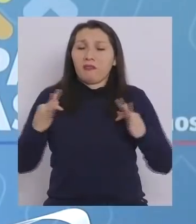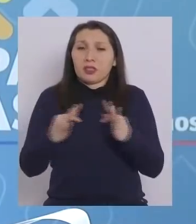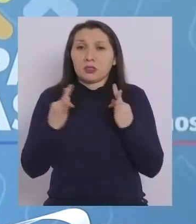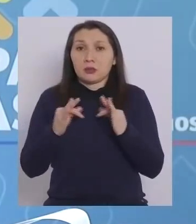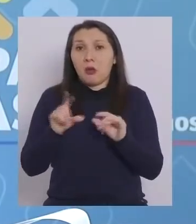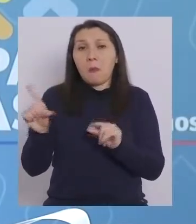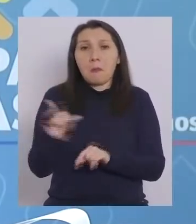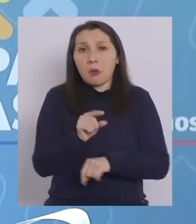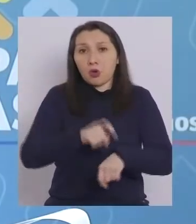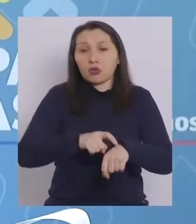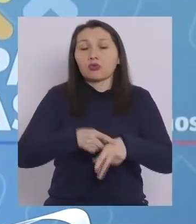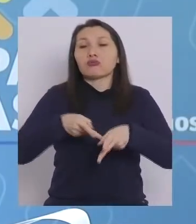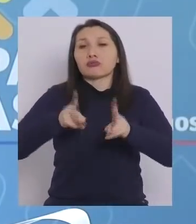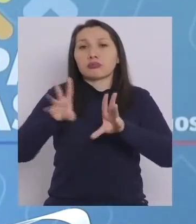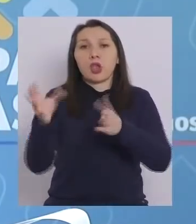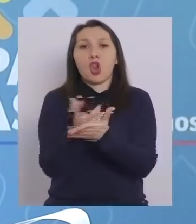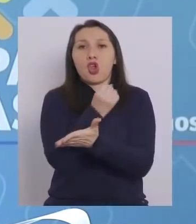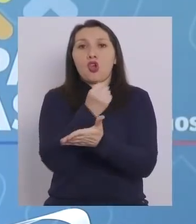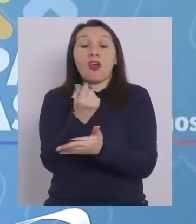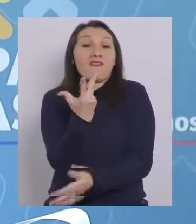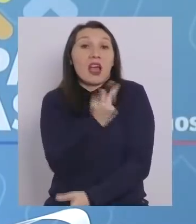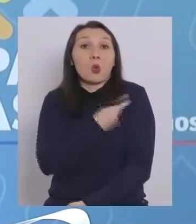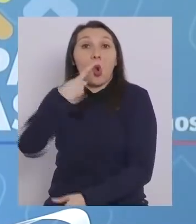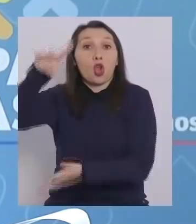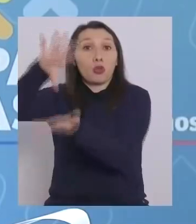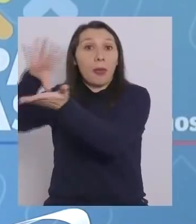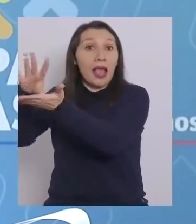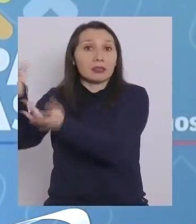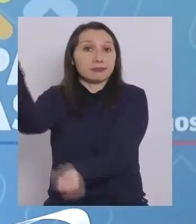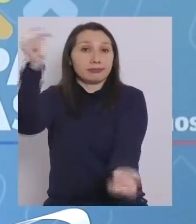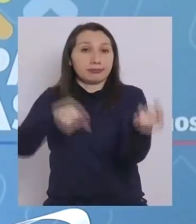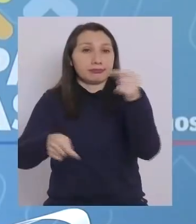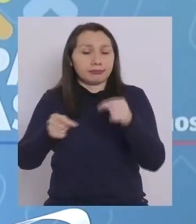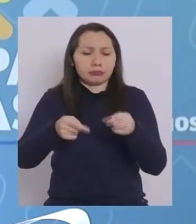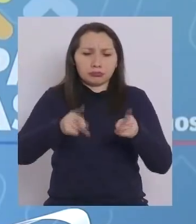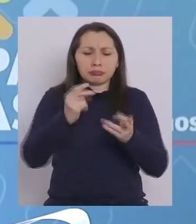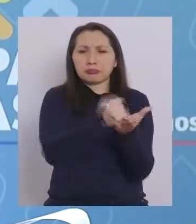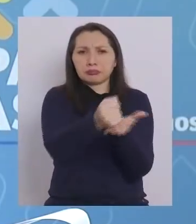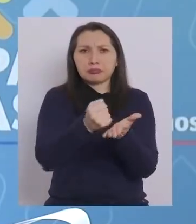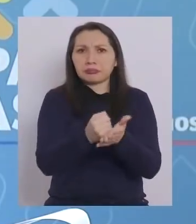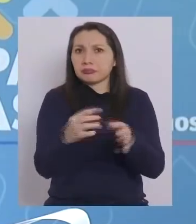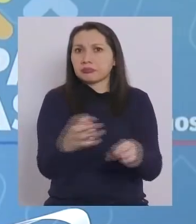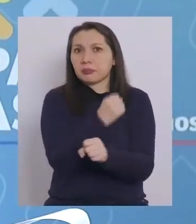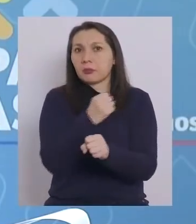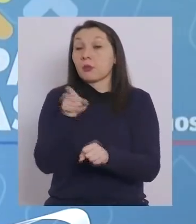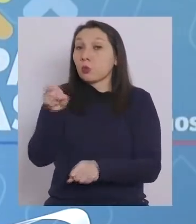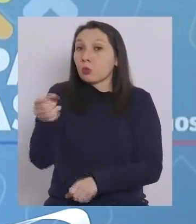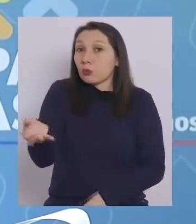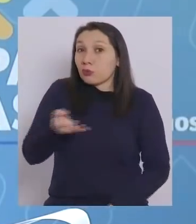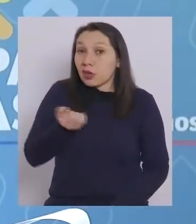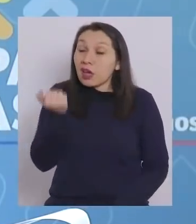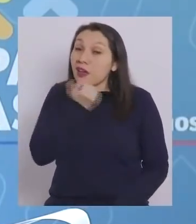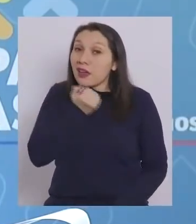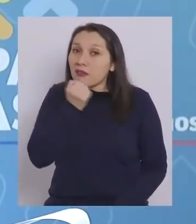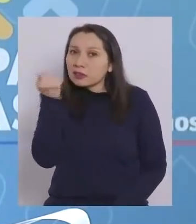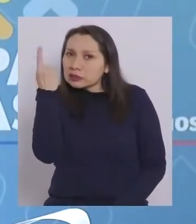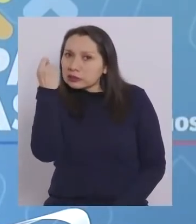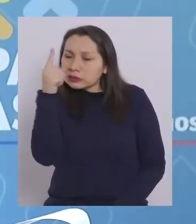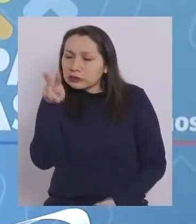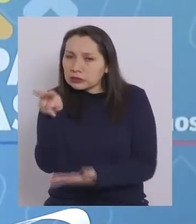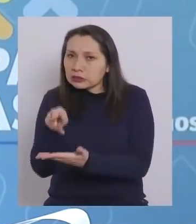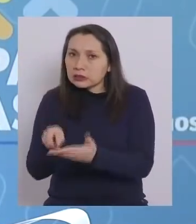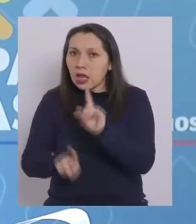algunos han logrado homologar sus vacunas. que ahí hay un error probablemente de interpretación